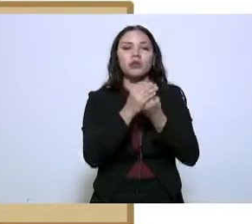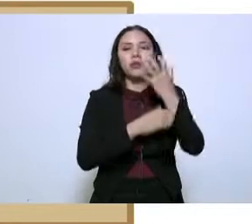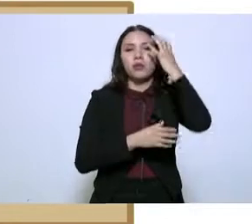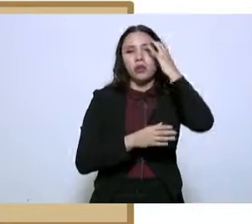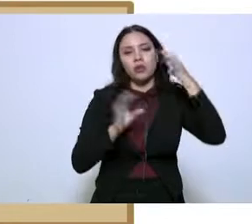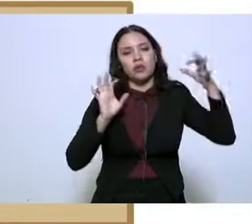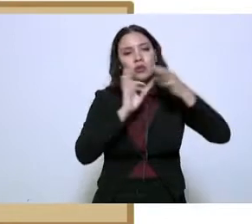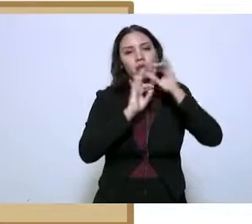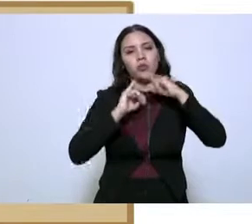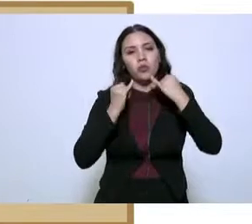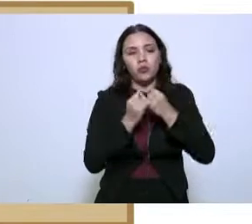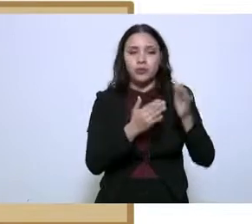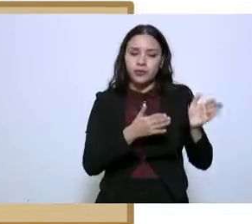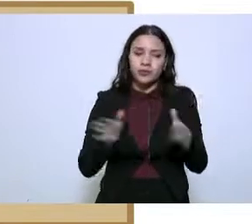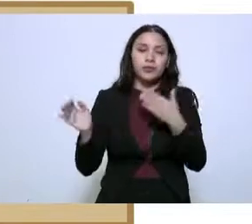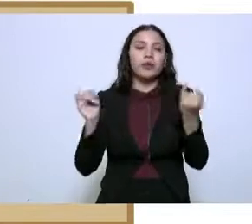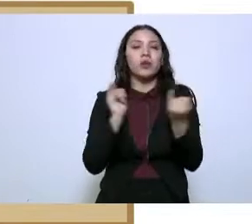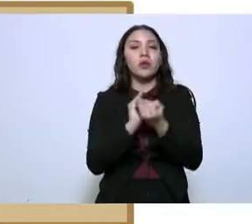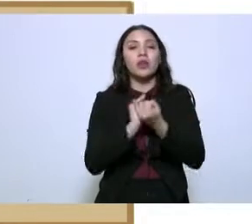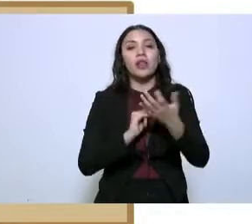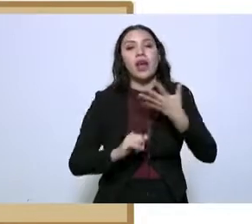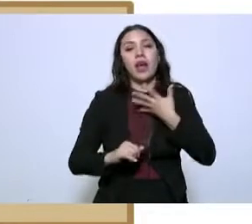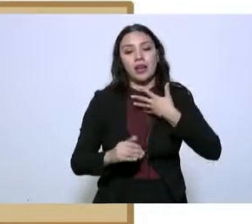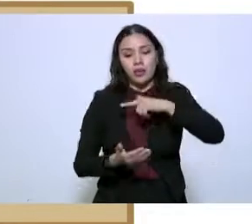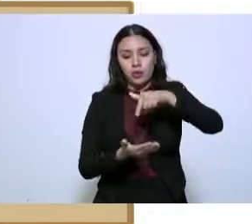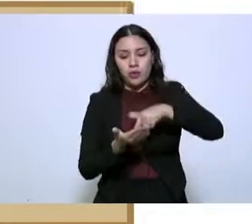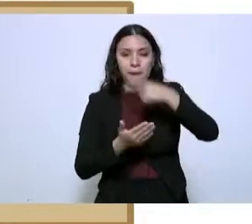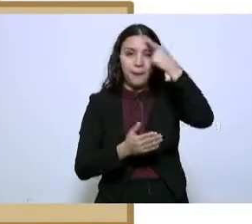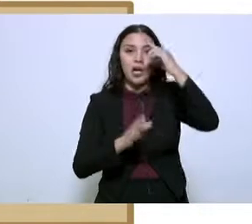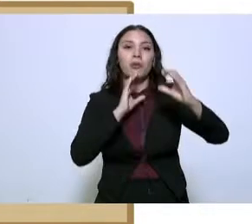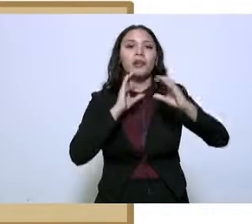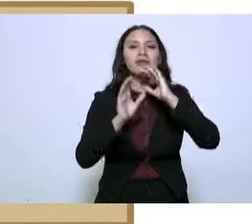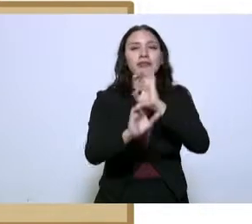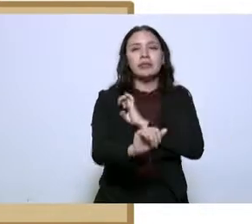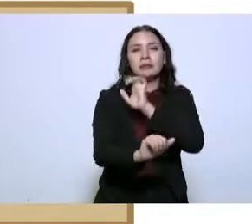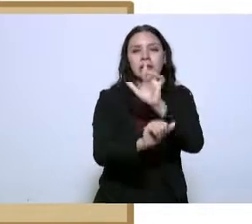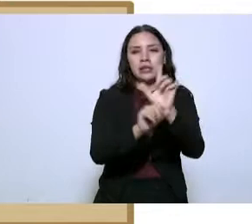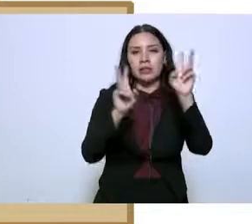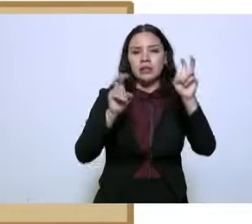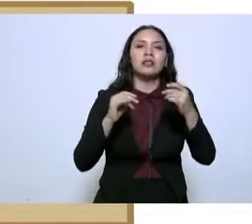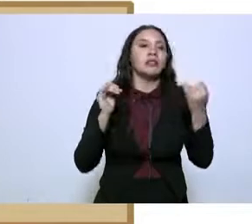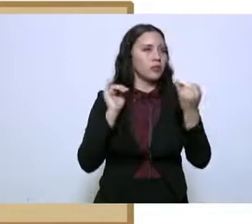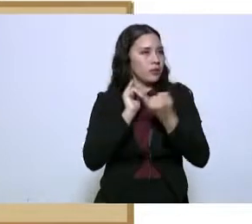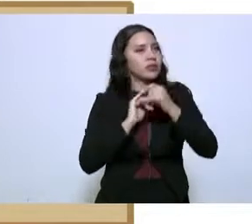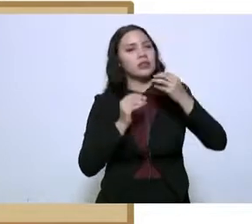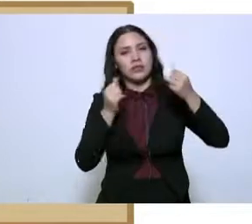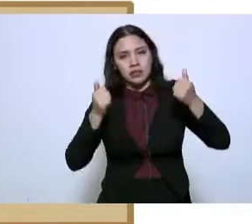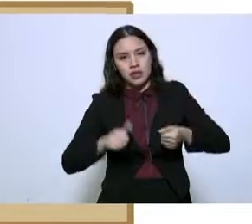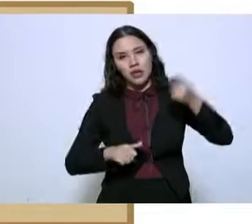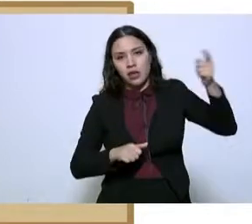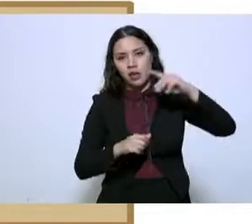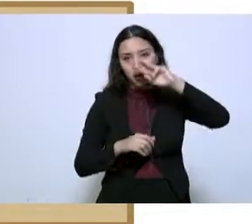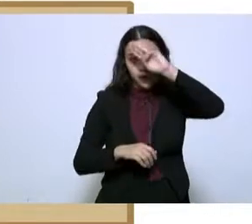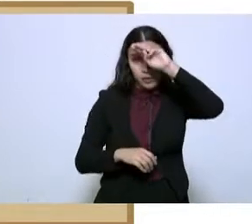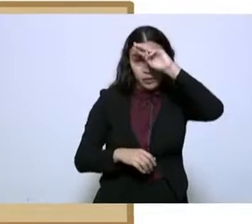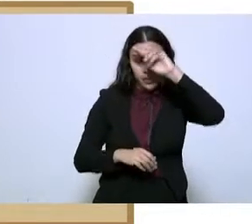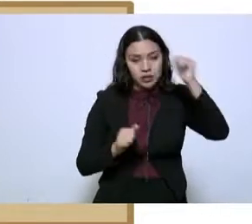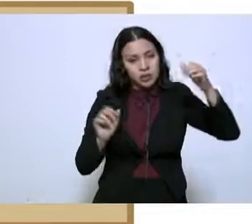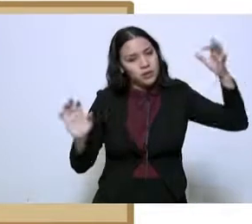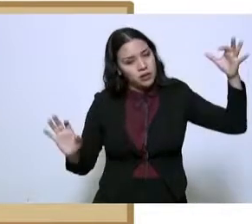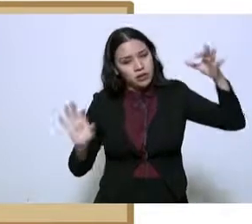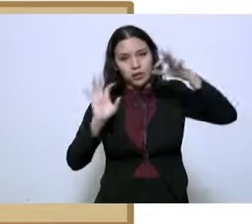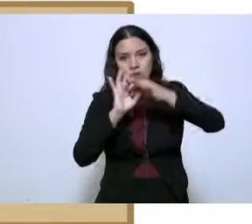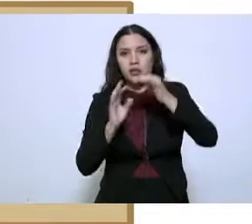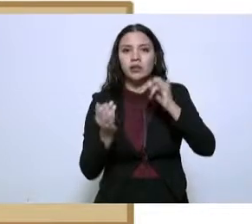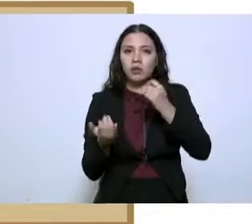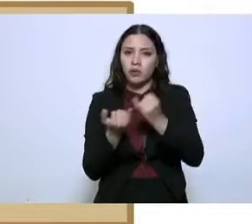También tenemos una sección regional de comunicaciones especiales en Monterrey, que también apoya en el seguimiento